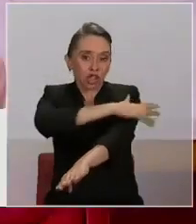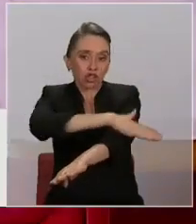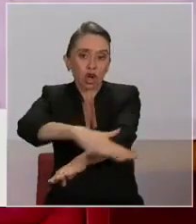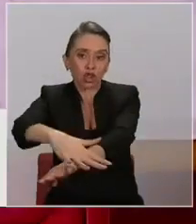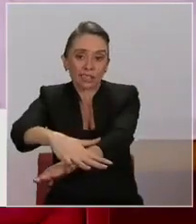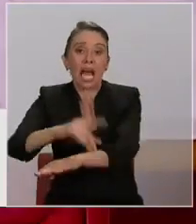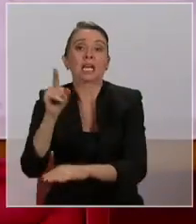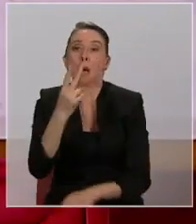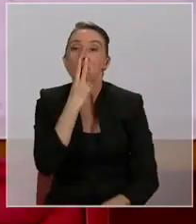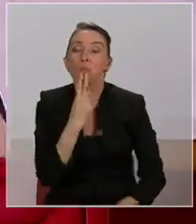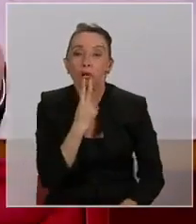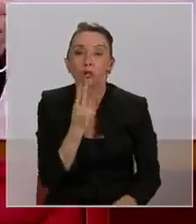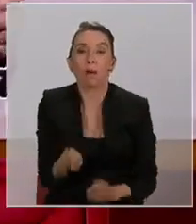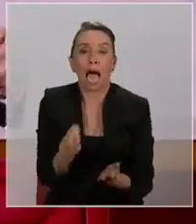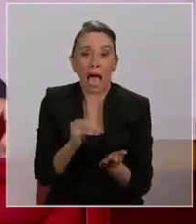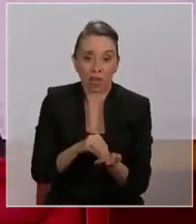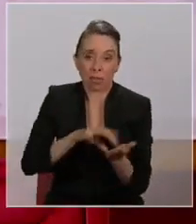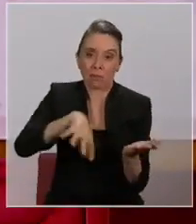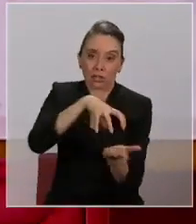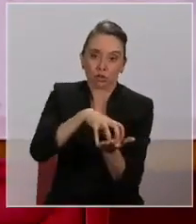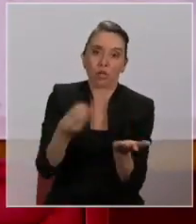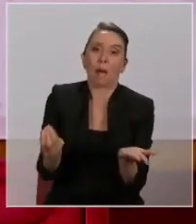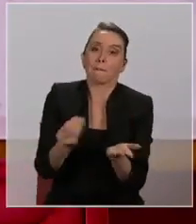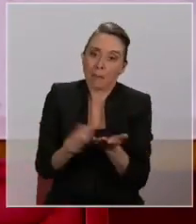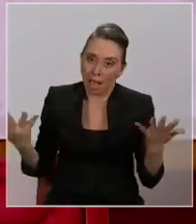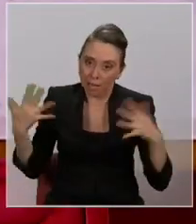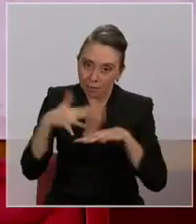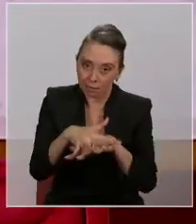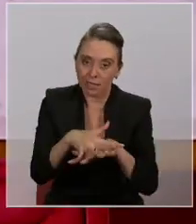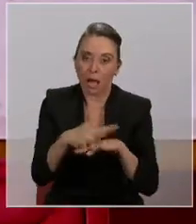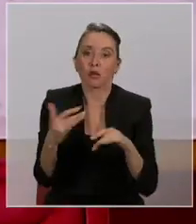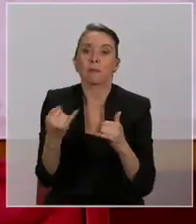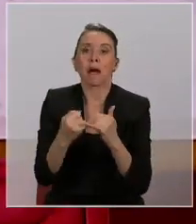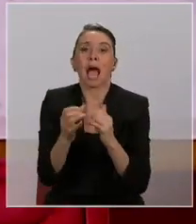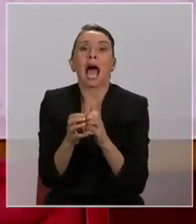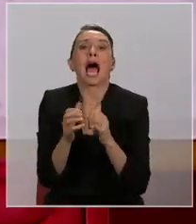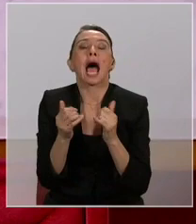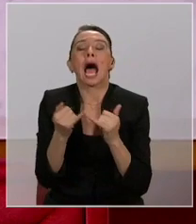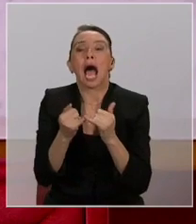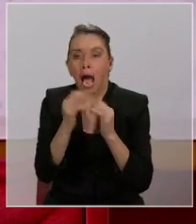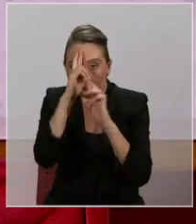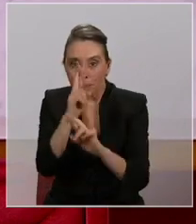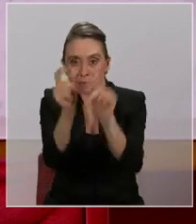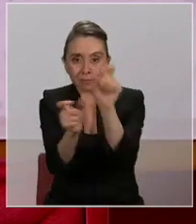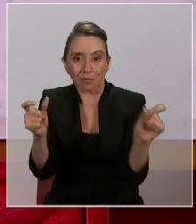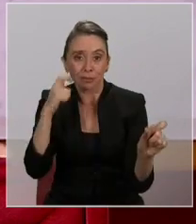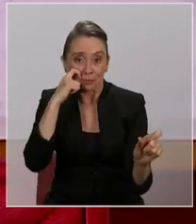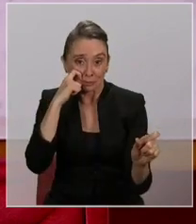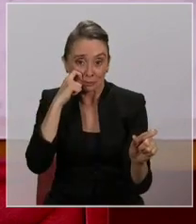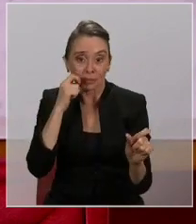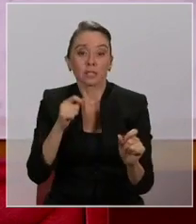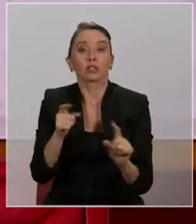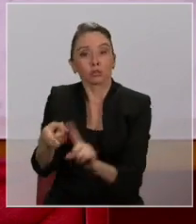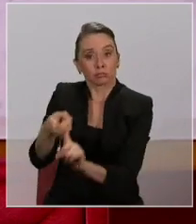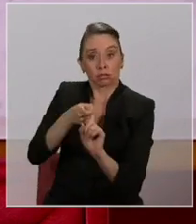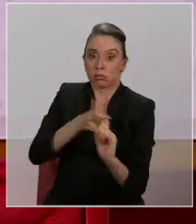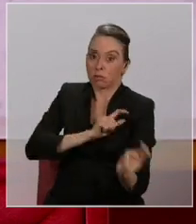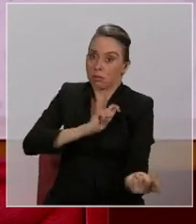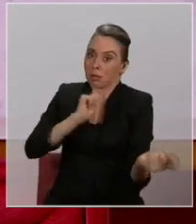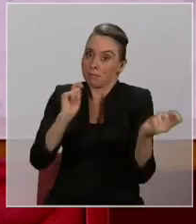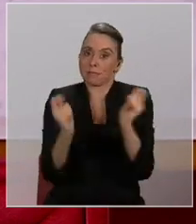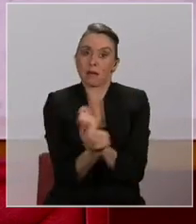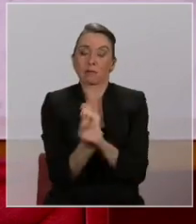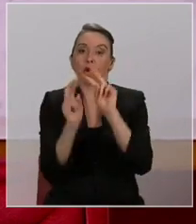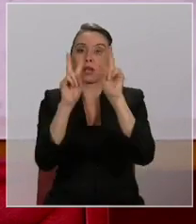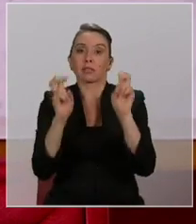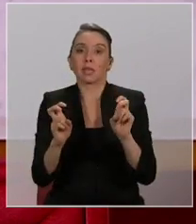Pero además de ciudades más integradas y amigables, nos estamos haciendo cargo de una verdadera revolución en